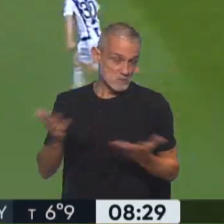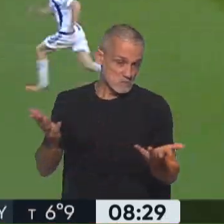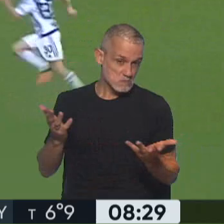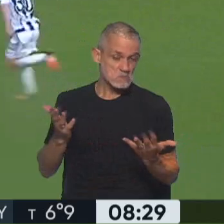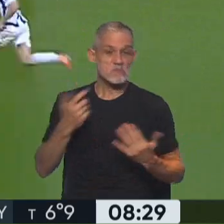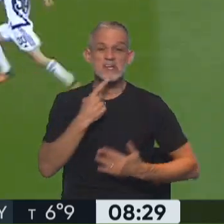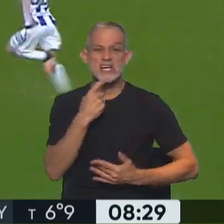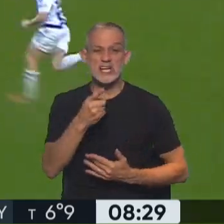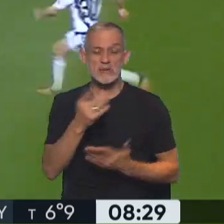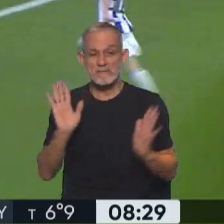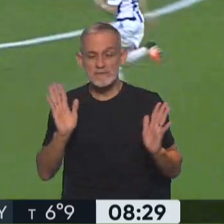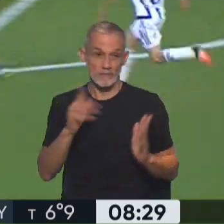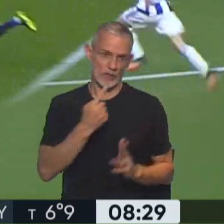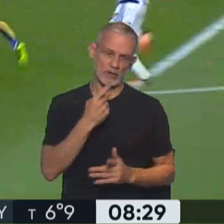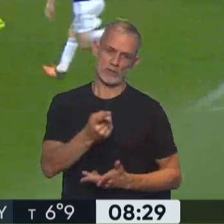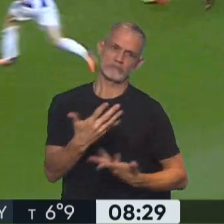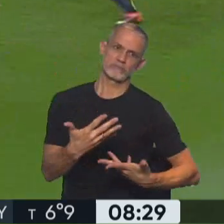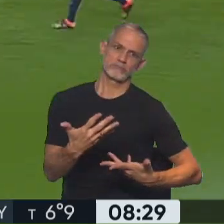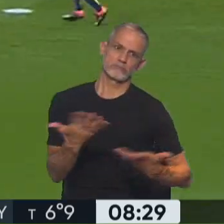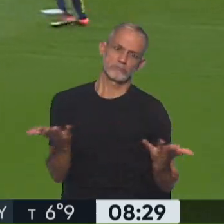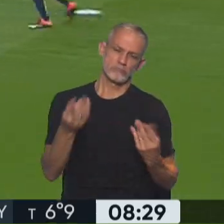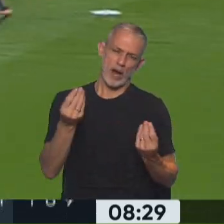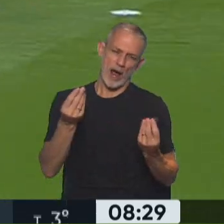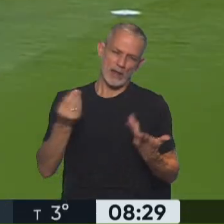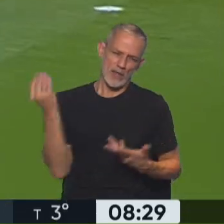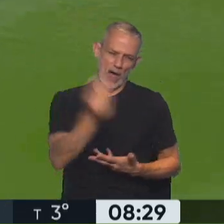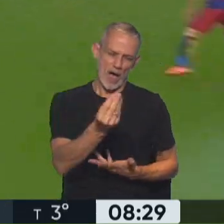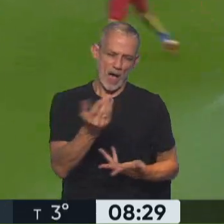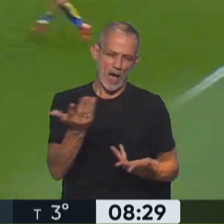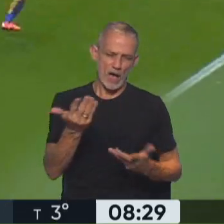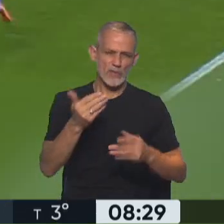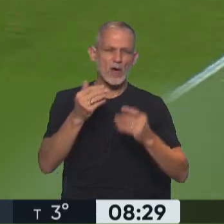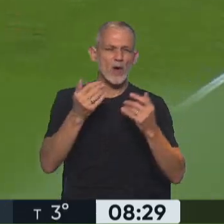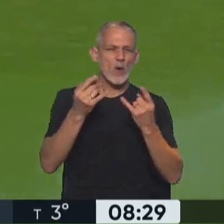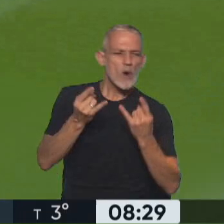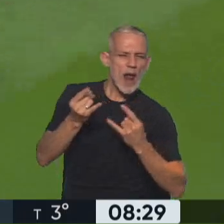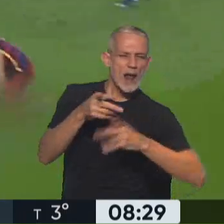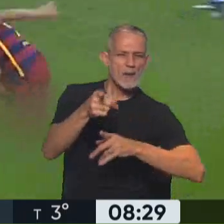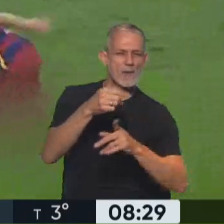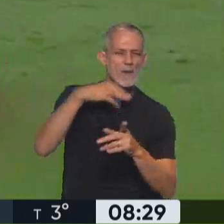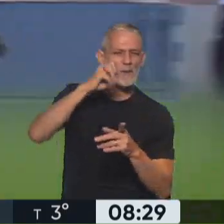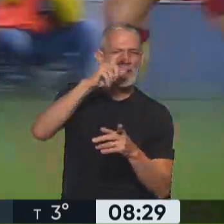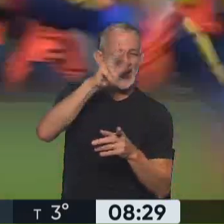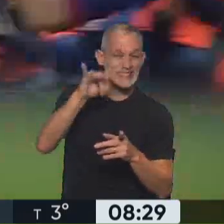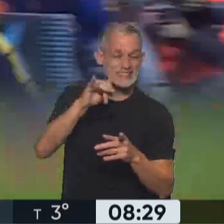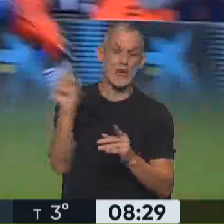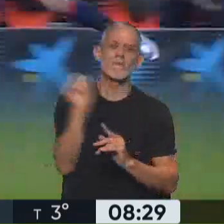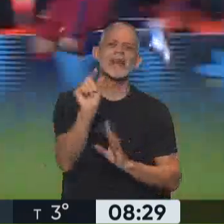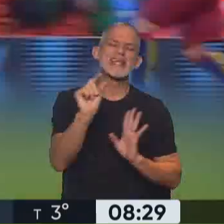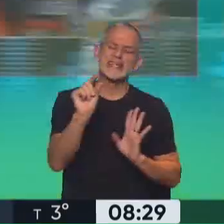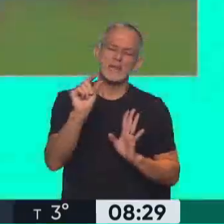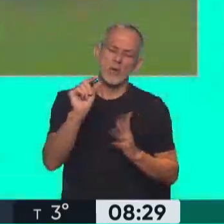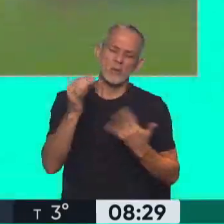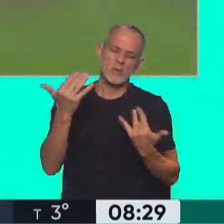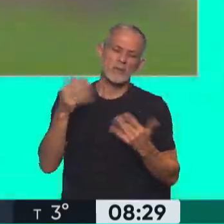seguir en River. Para River, imagínate un refuerzo de calidad, teniendo en cuenta reemplazar a Julián Álvarez, por más que sea a préstamo, por un tiempo